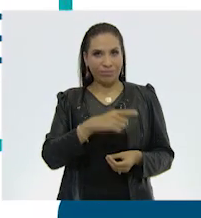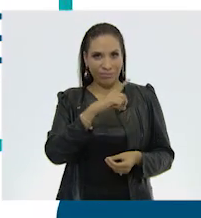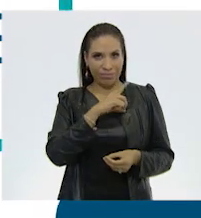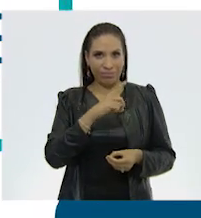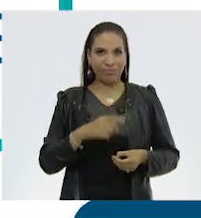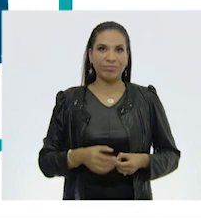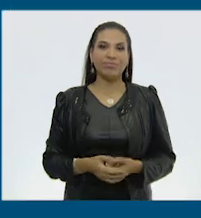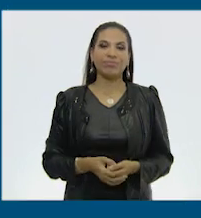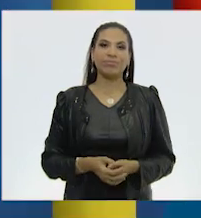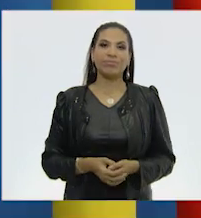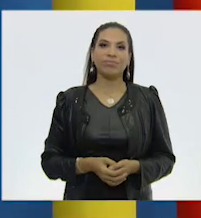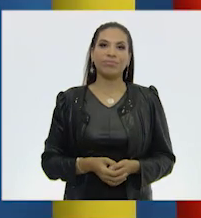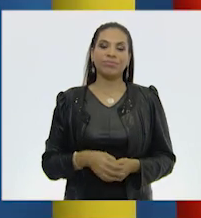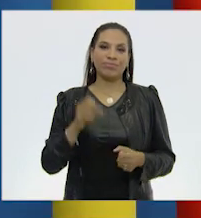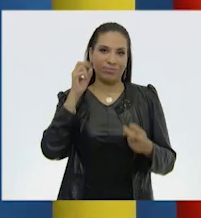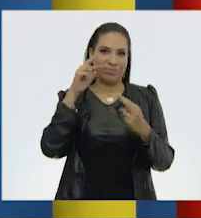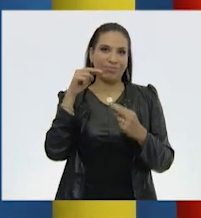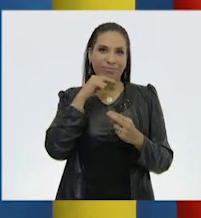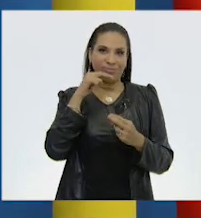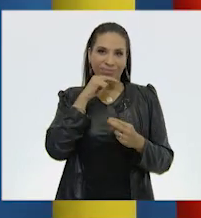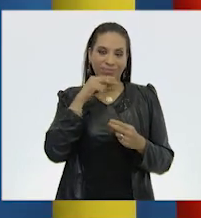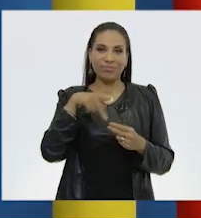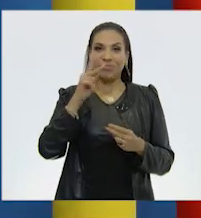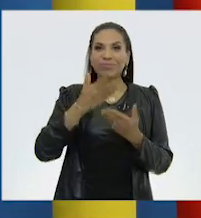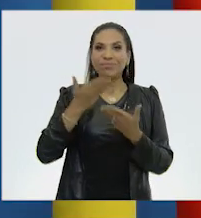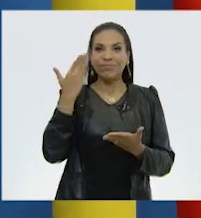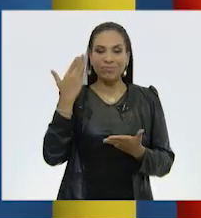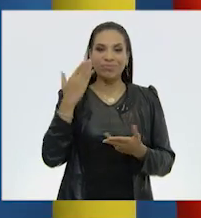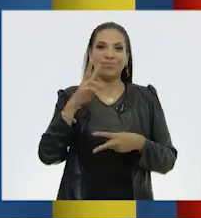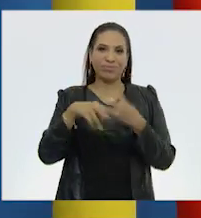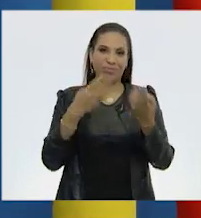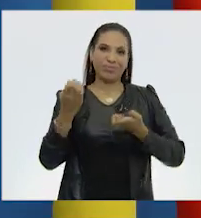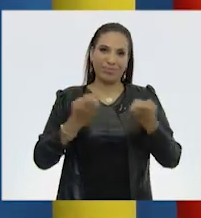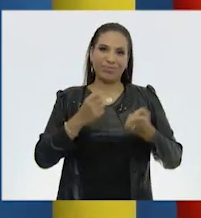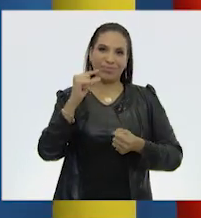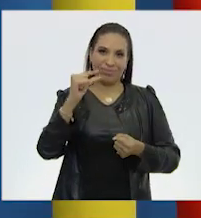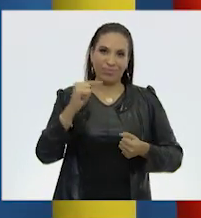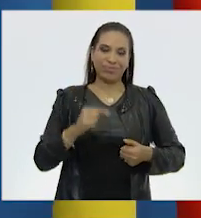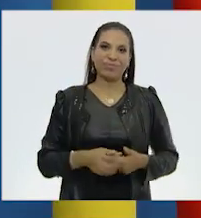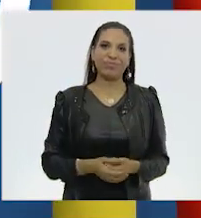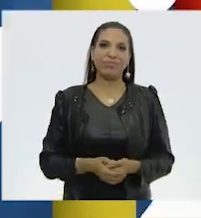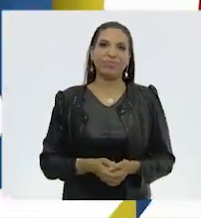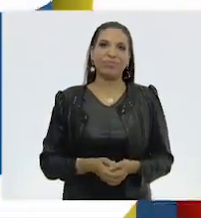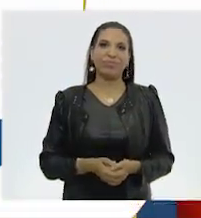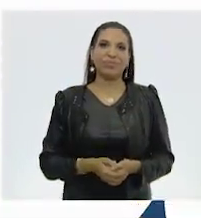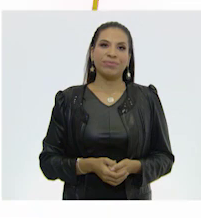saludable. Hasta la próxima. Pero antes, a movernos un poco.